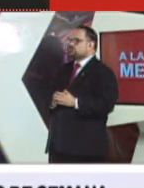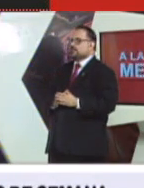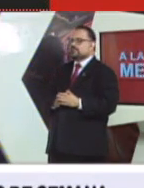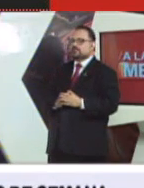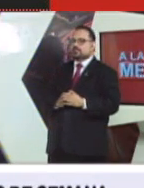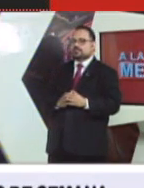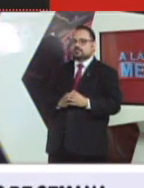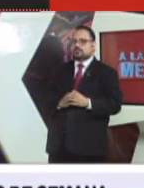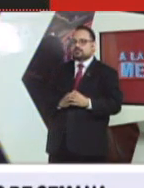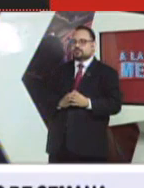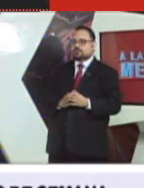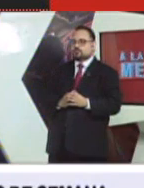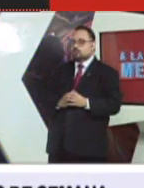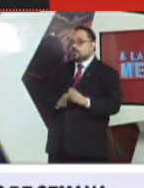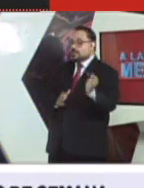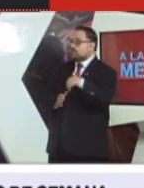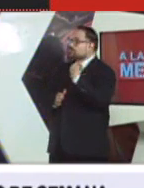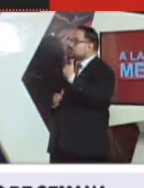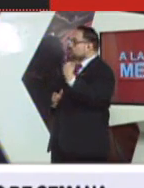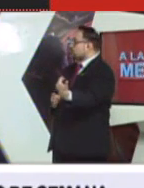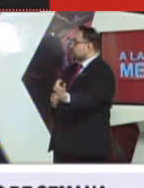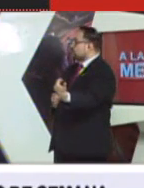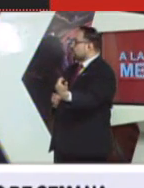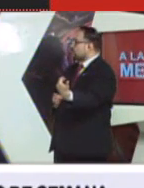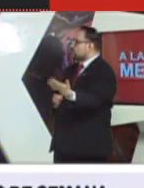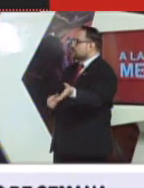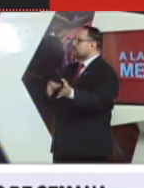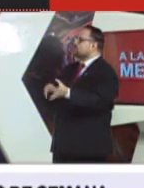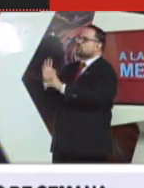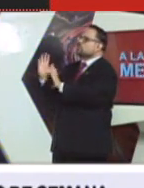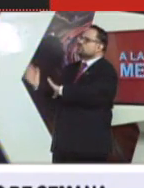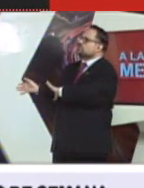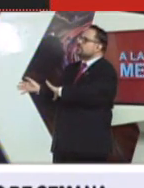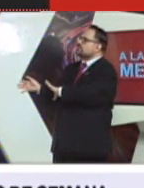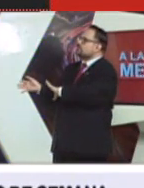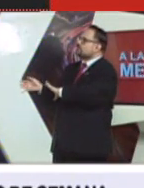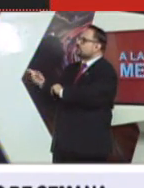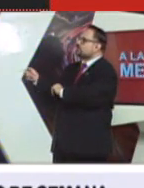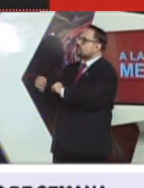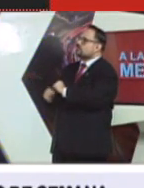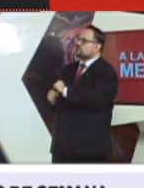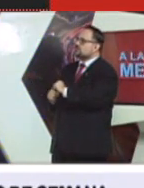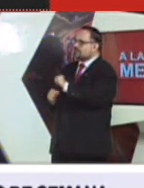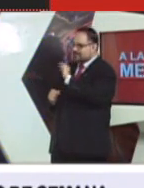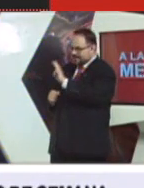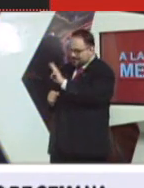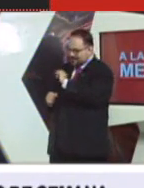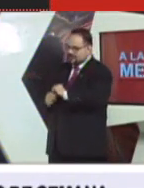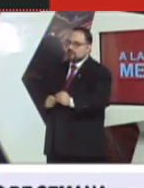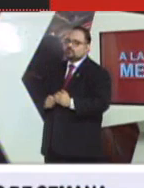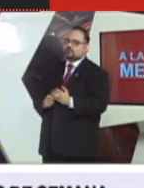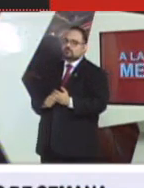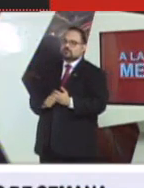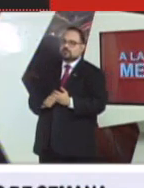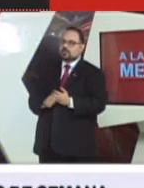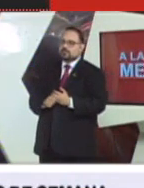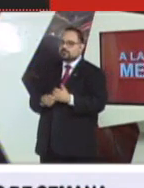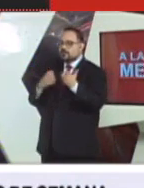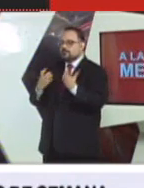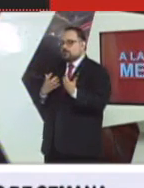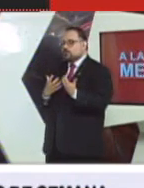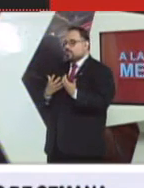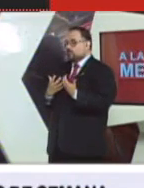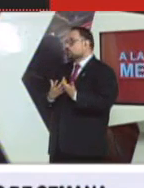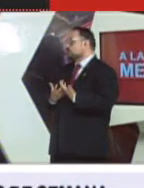suelen mantener cierta restricción, las mismas no se respetaron. Tal vez por otros temas alternos, que ya los vamos a tratar en el tercero de los temas de